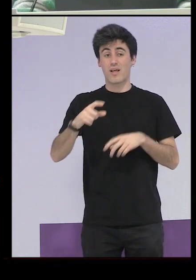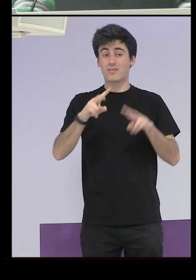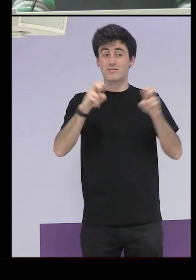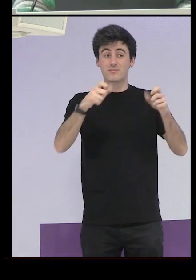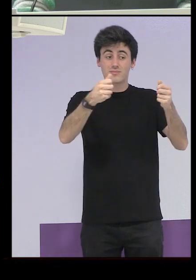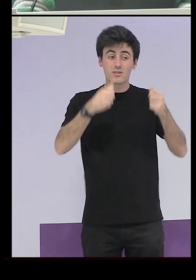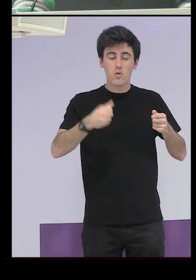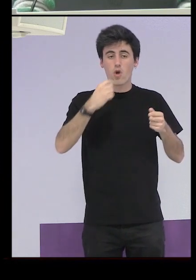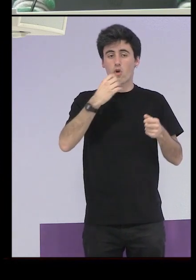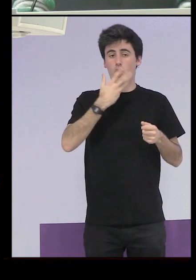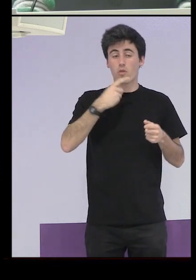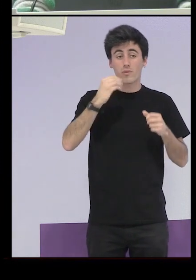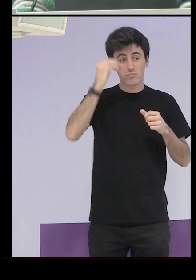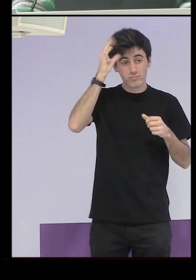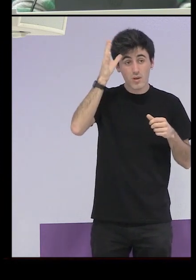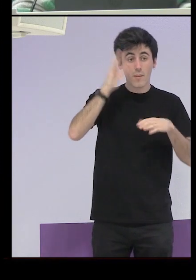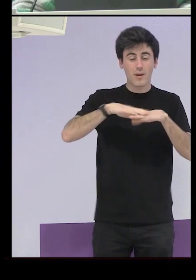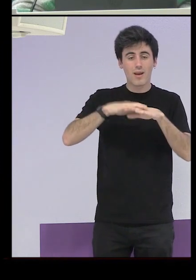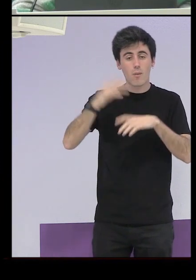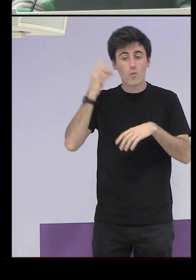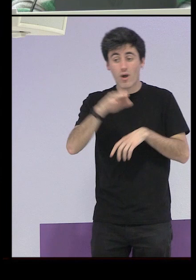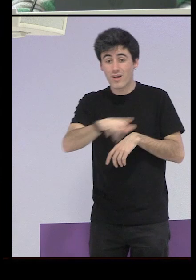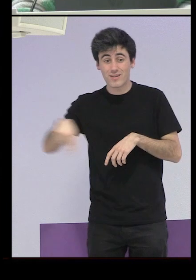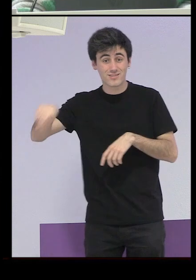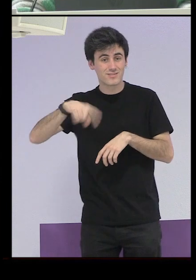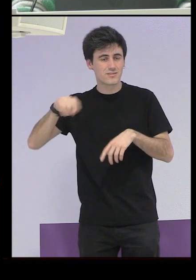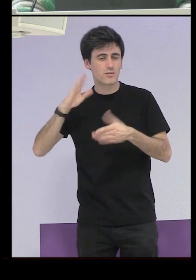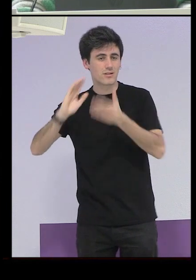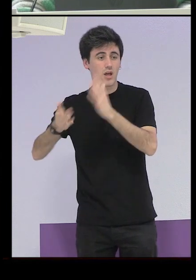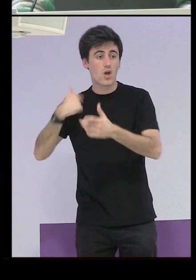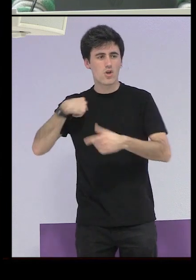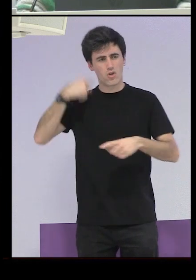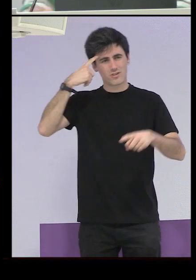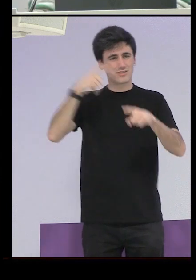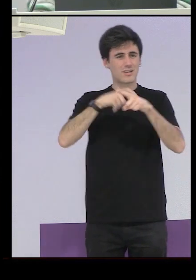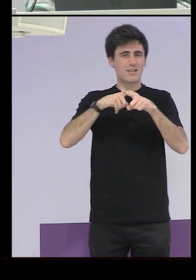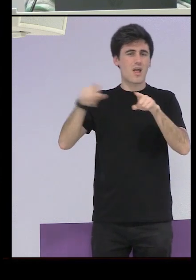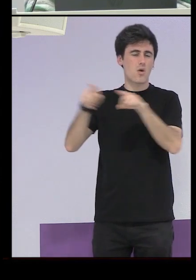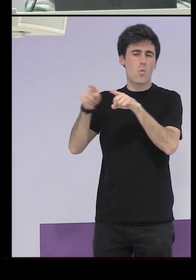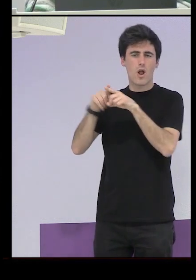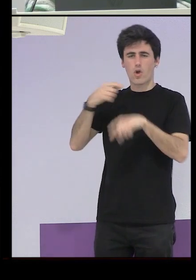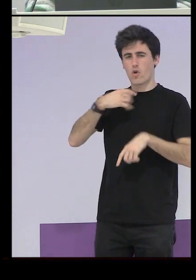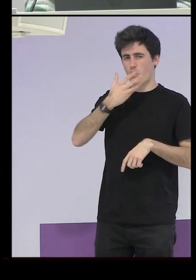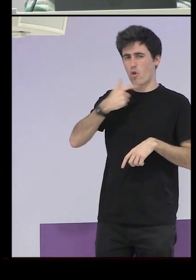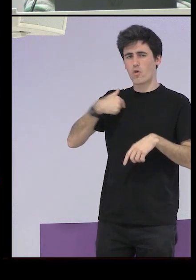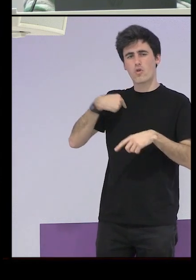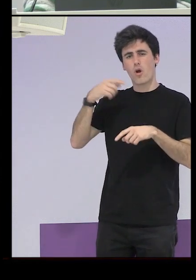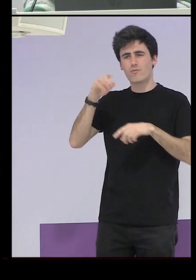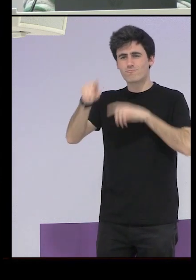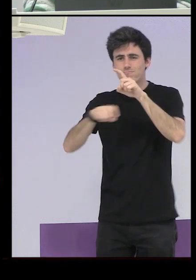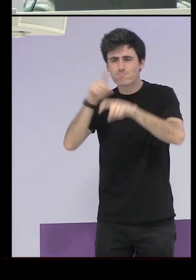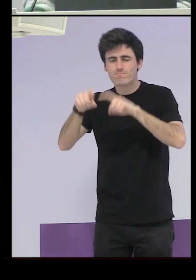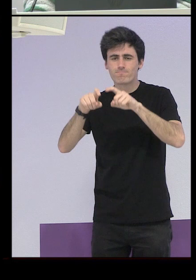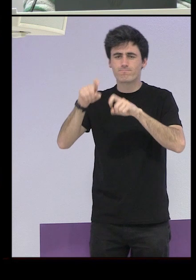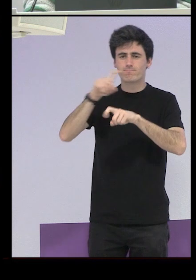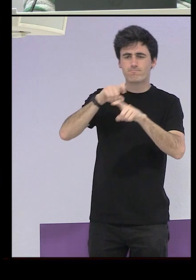conocimientos especiales para tratar a estas mujeres yo conozco mejor que cualquier psiquiatra la psicología de estas niñas yo las interrogo las aconsejo y las